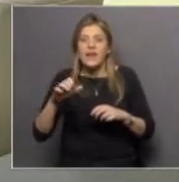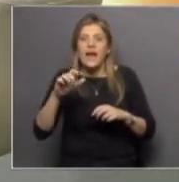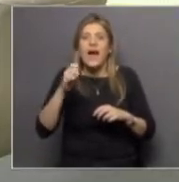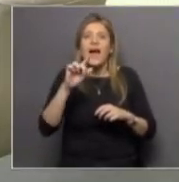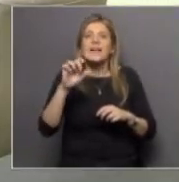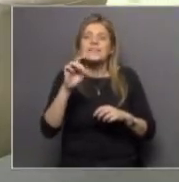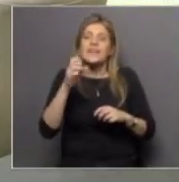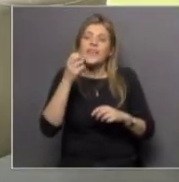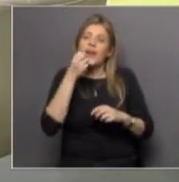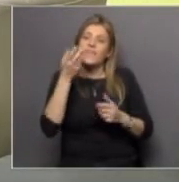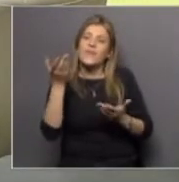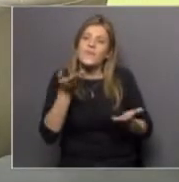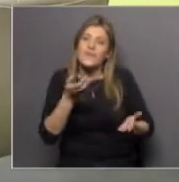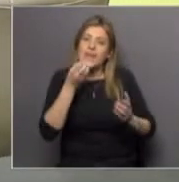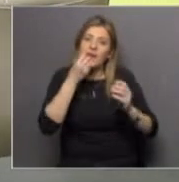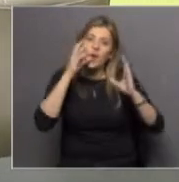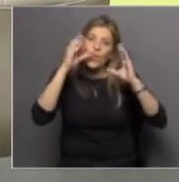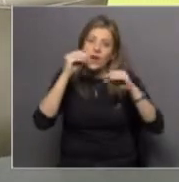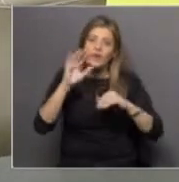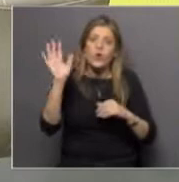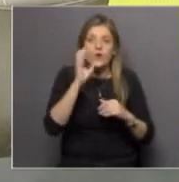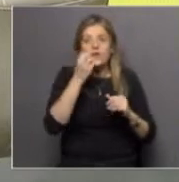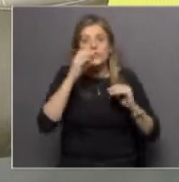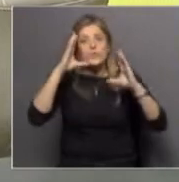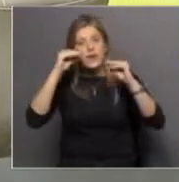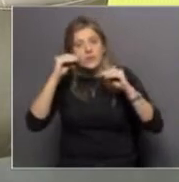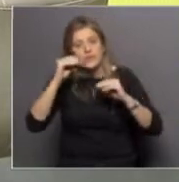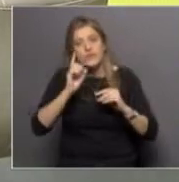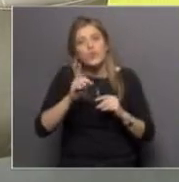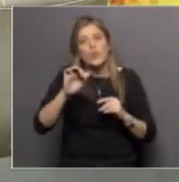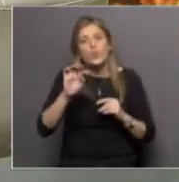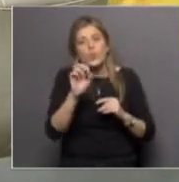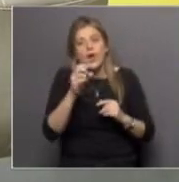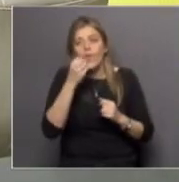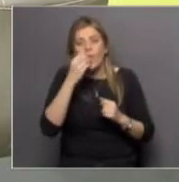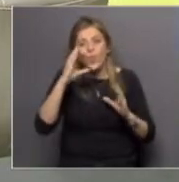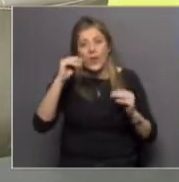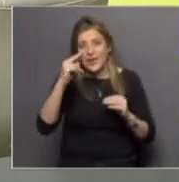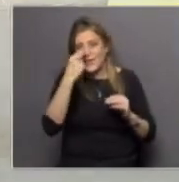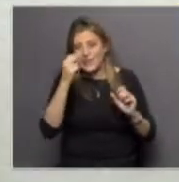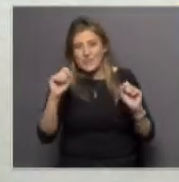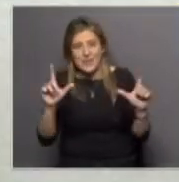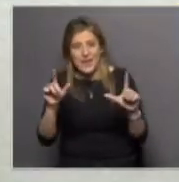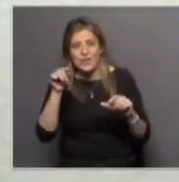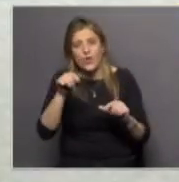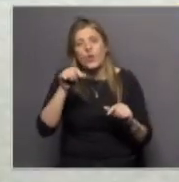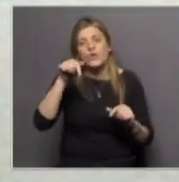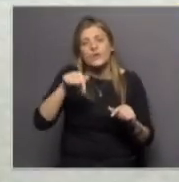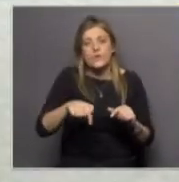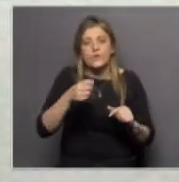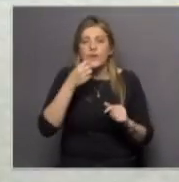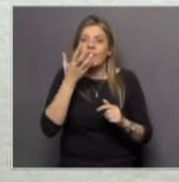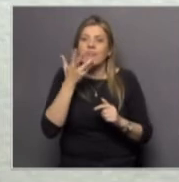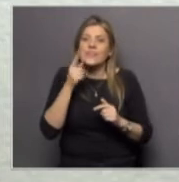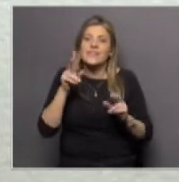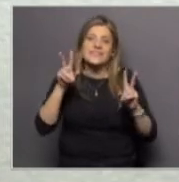Bienvenida. Buenas noches. Hola, buenas noches. Buenas noches, Gustavo. Buenas noches para todos. Vamos a hablar de algo que a vos te